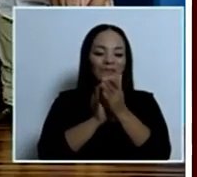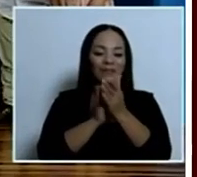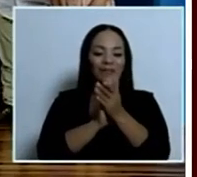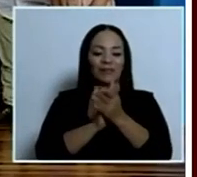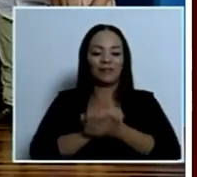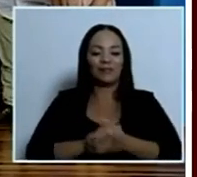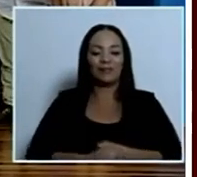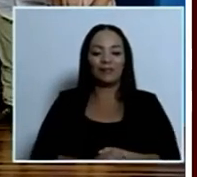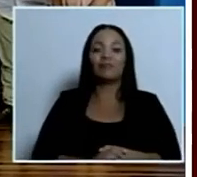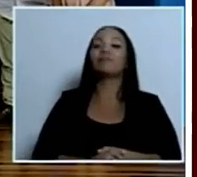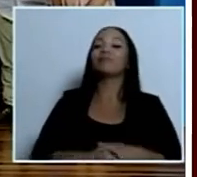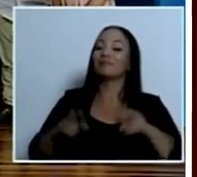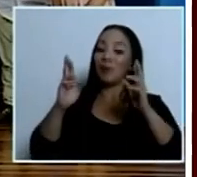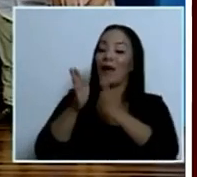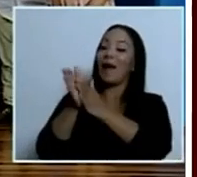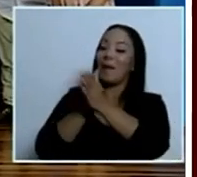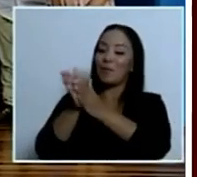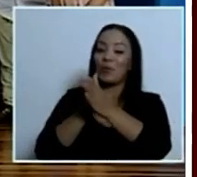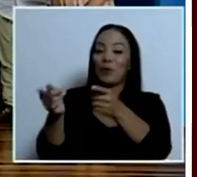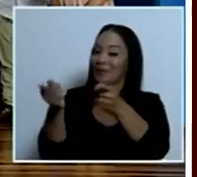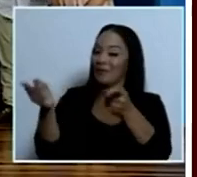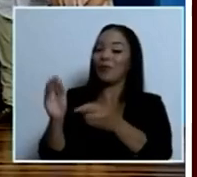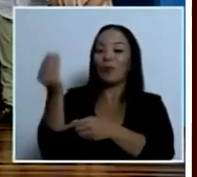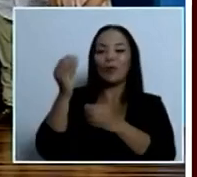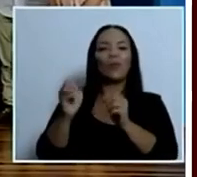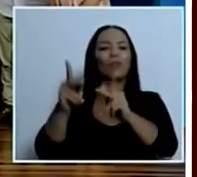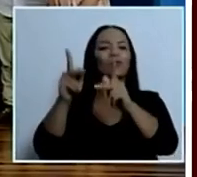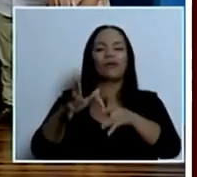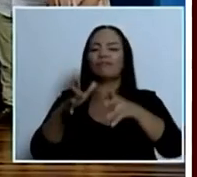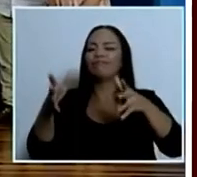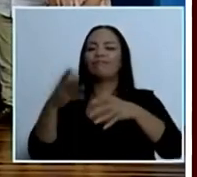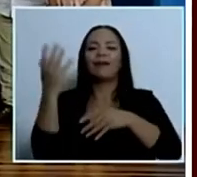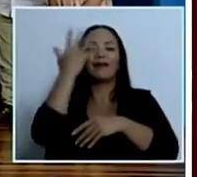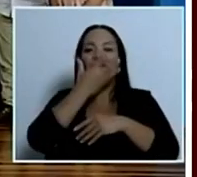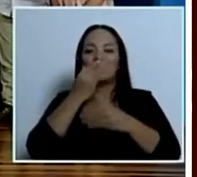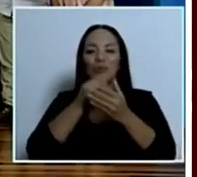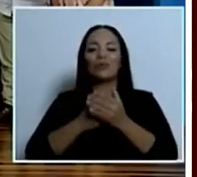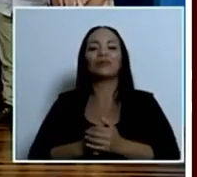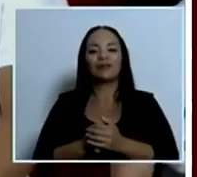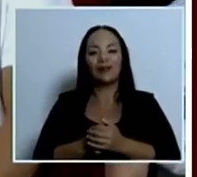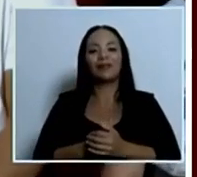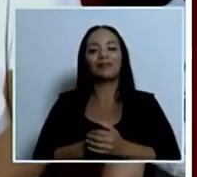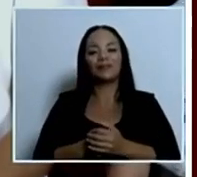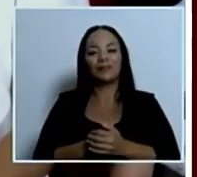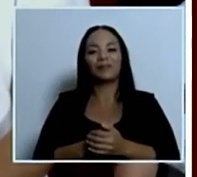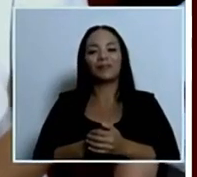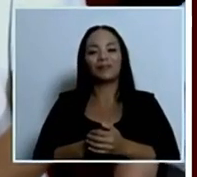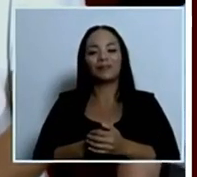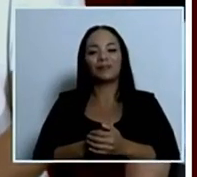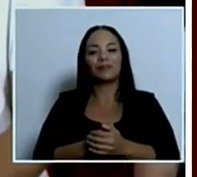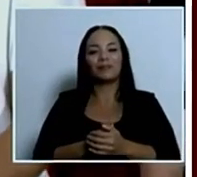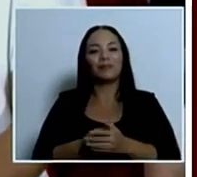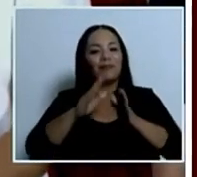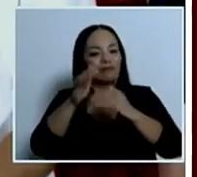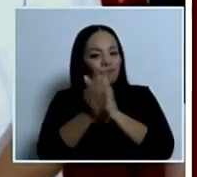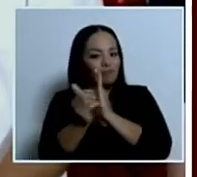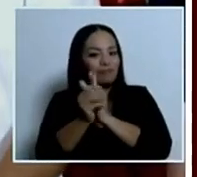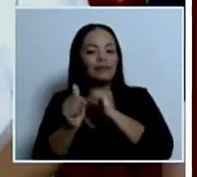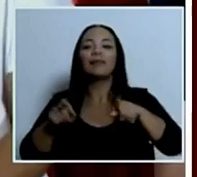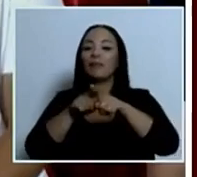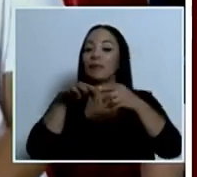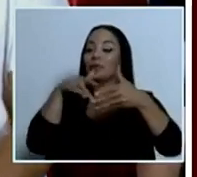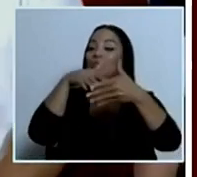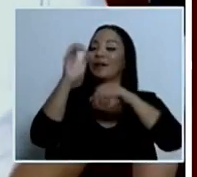Que aprovechen esa oportunidad maravillosa de explorar el talento, pero también estudiar en el